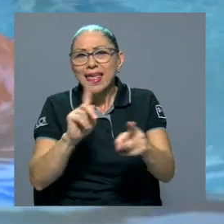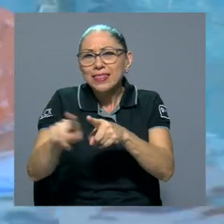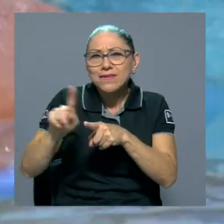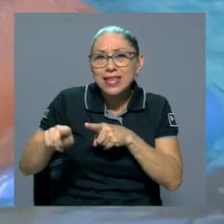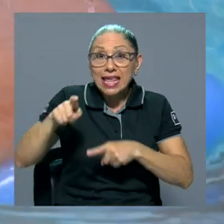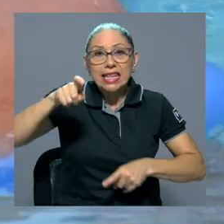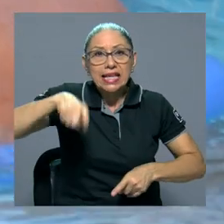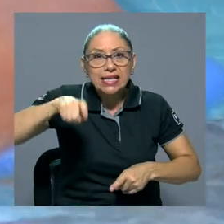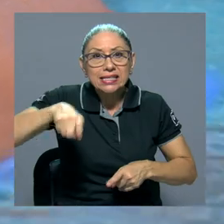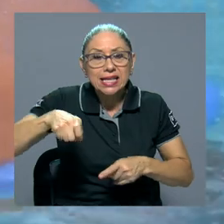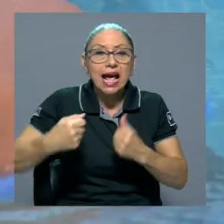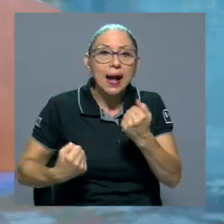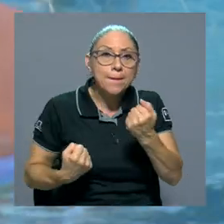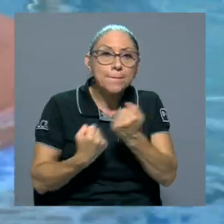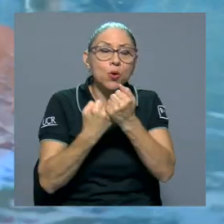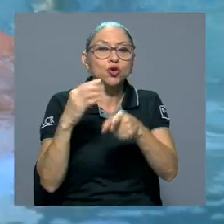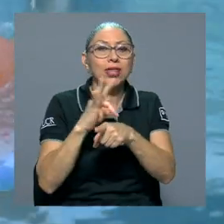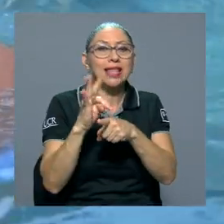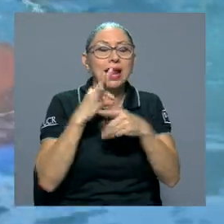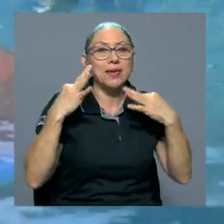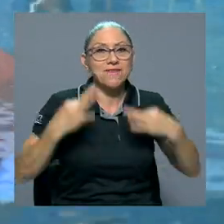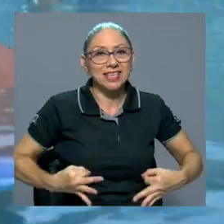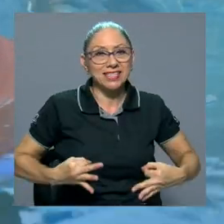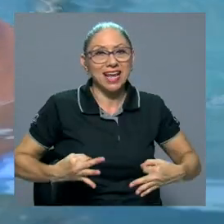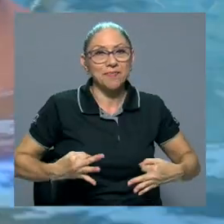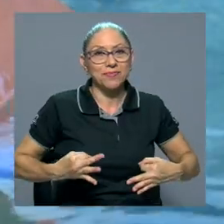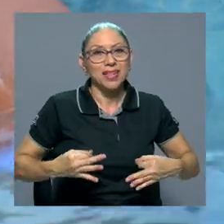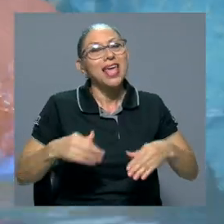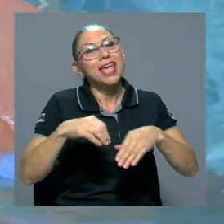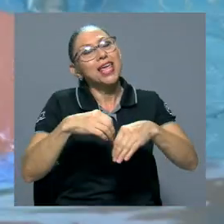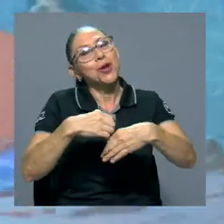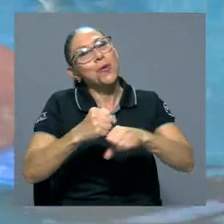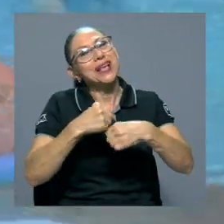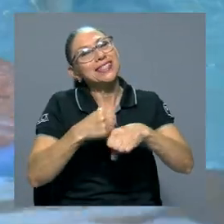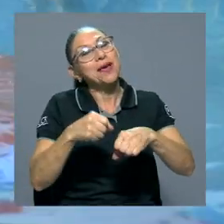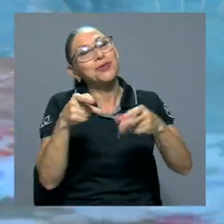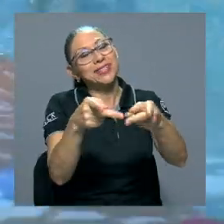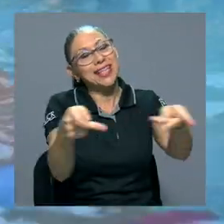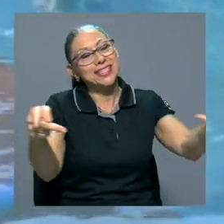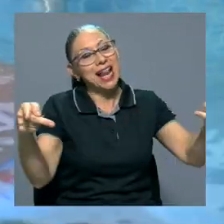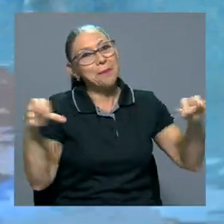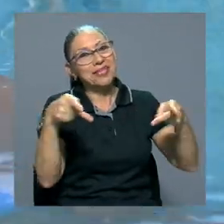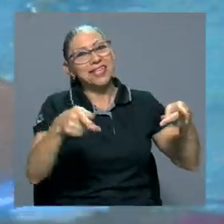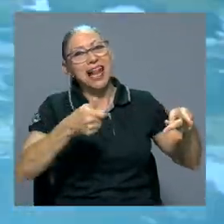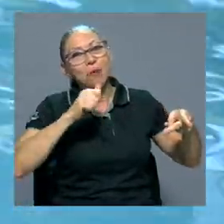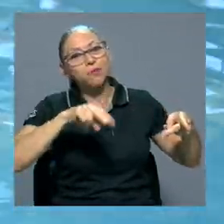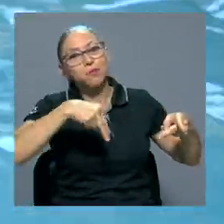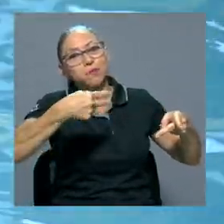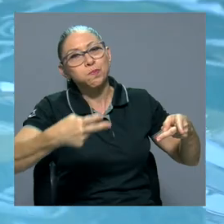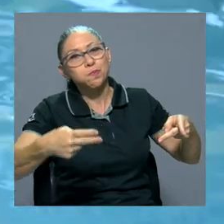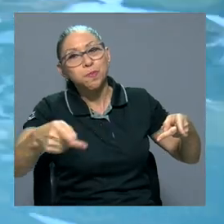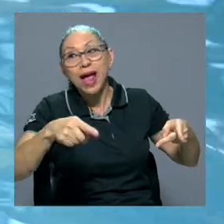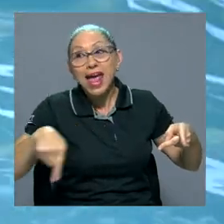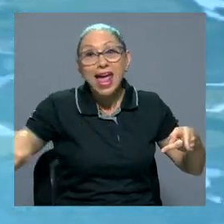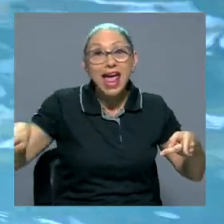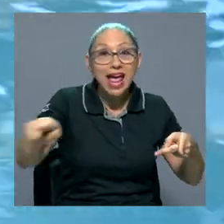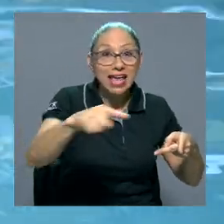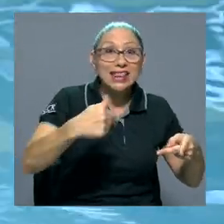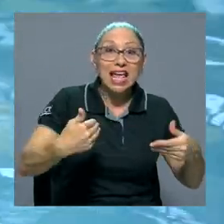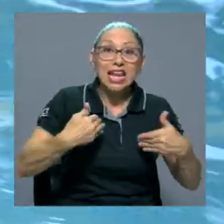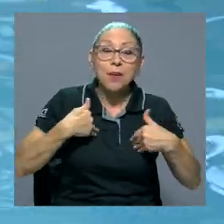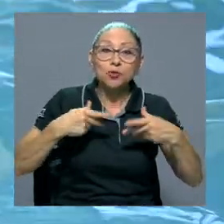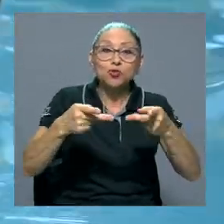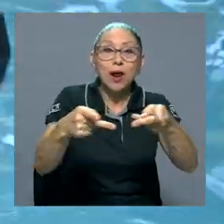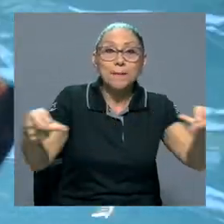apoyo de terapia física y lo hacemos desde la piscina, ¿verdad? Entonces ellos vienen, nosotros contamos con una piscina